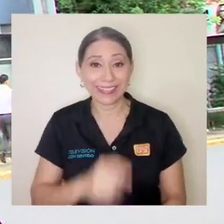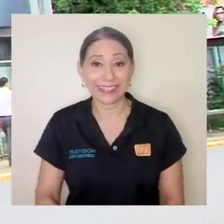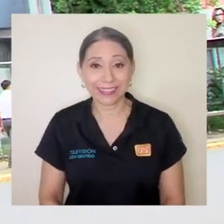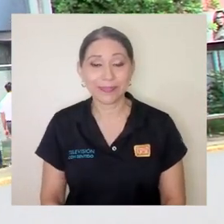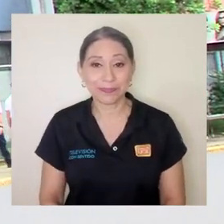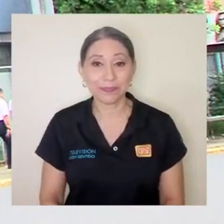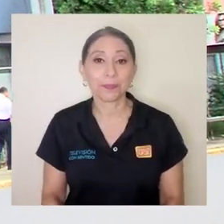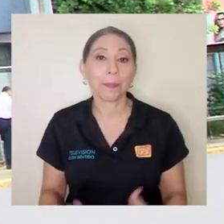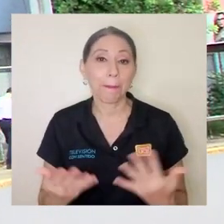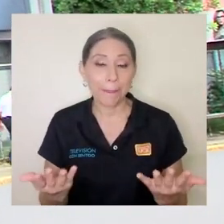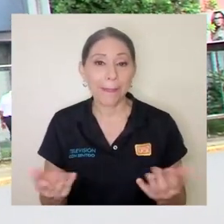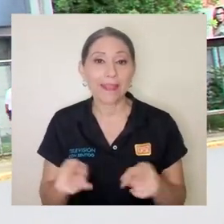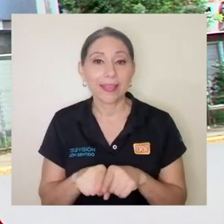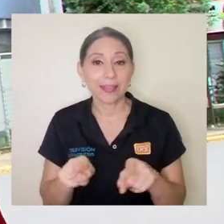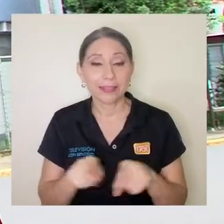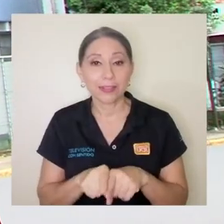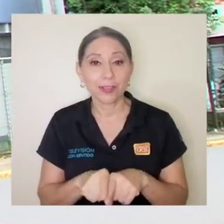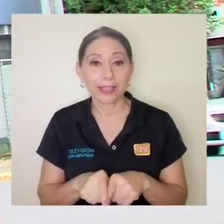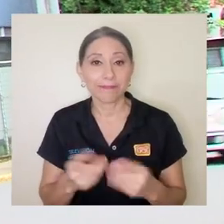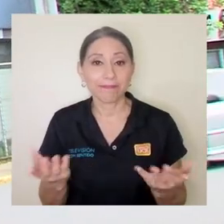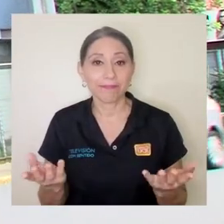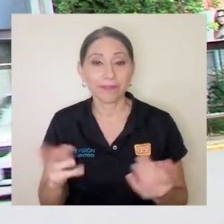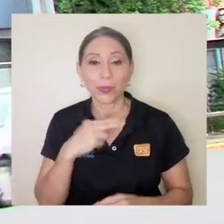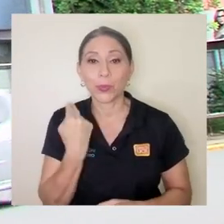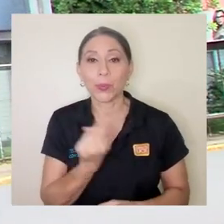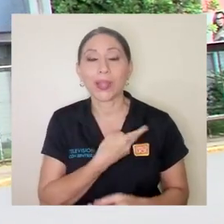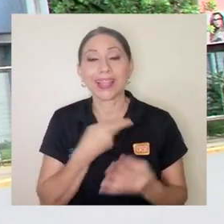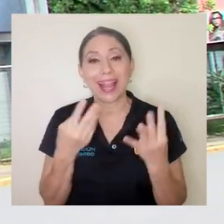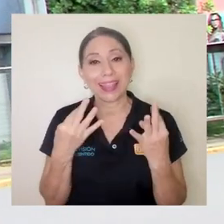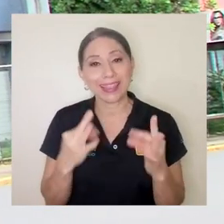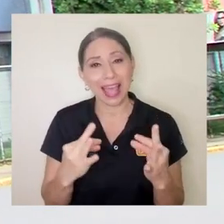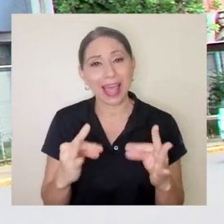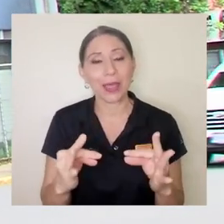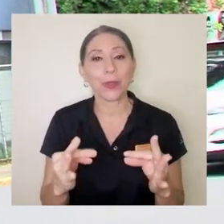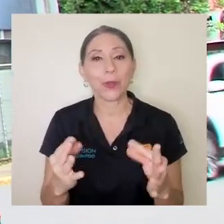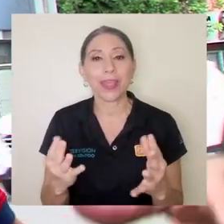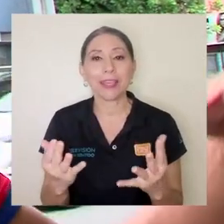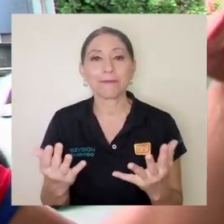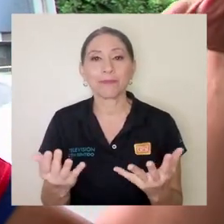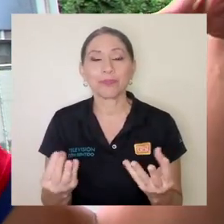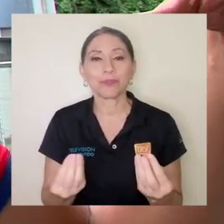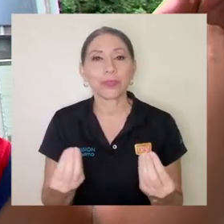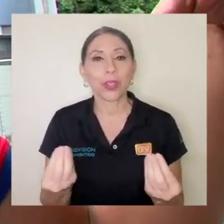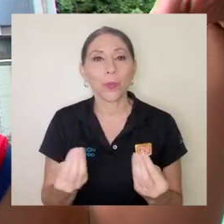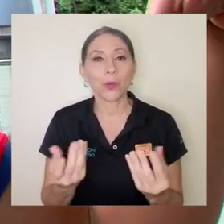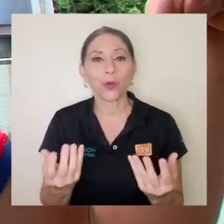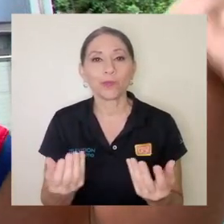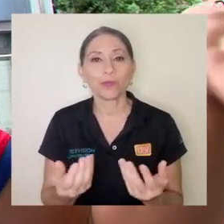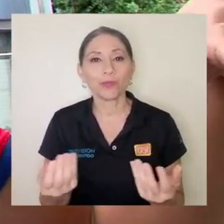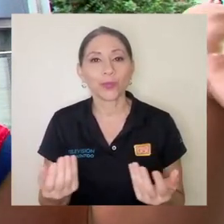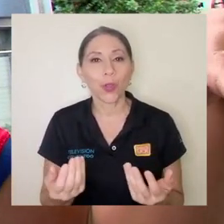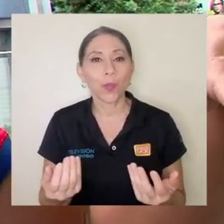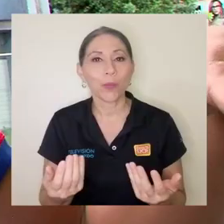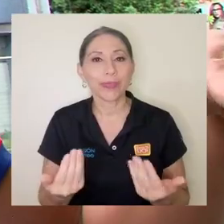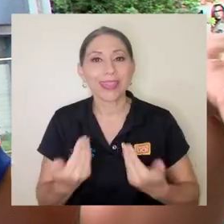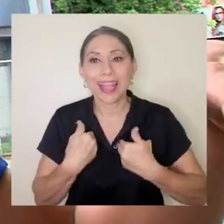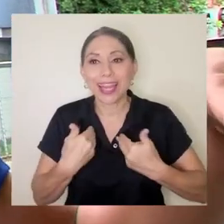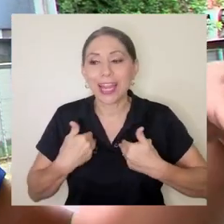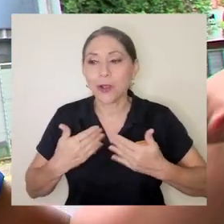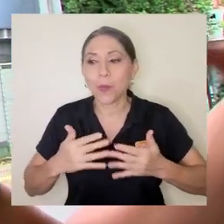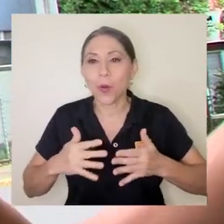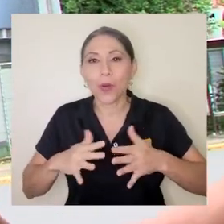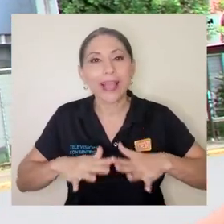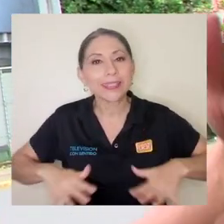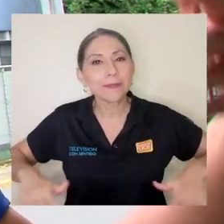lo otro es de que hemos tratado de tener digamos como como espacios neutros por